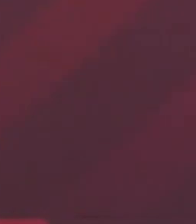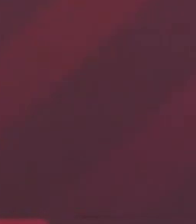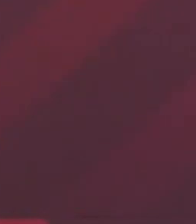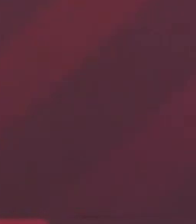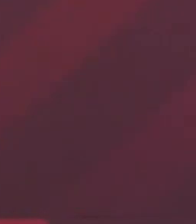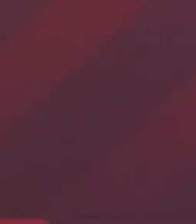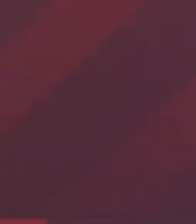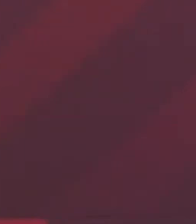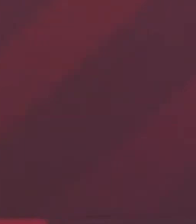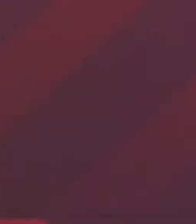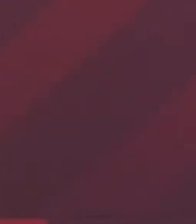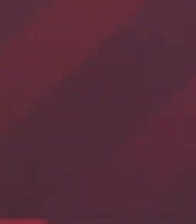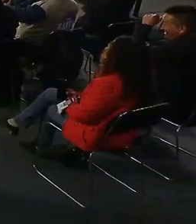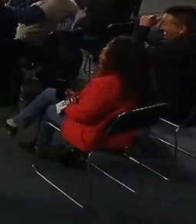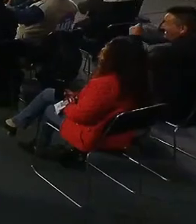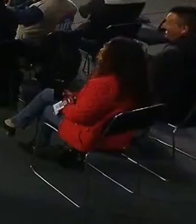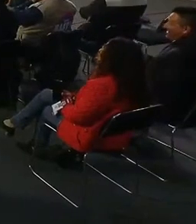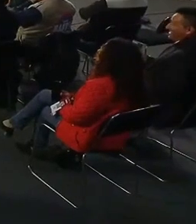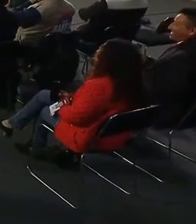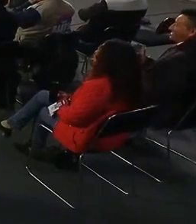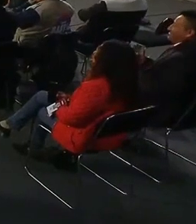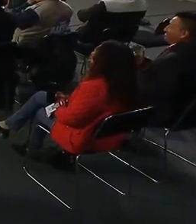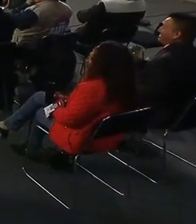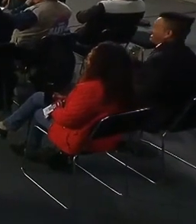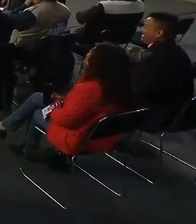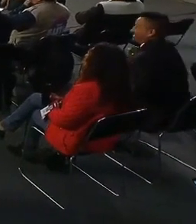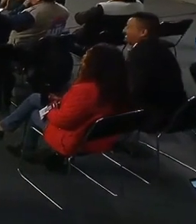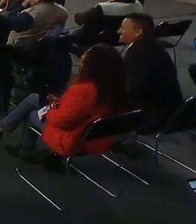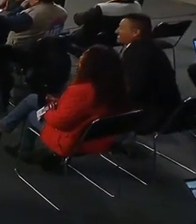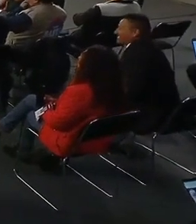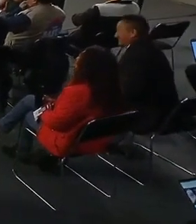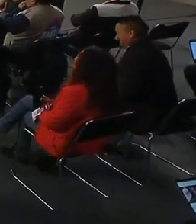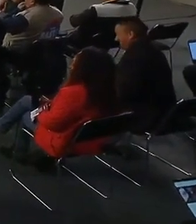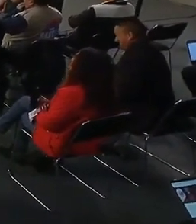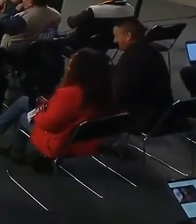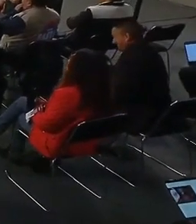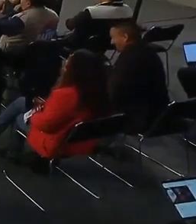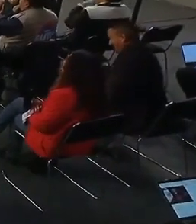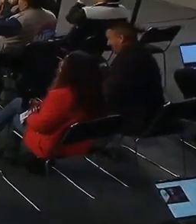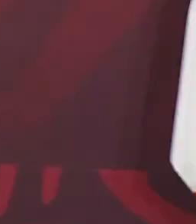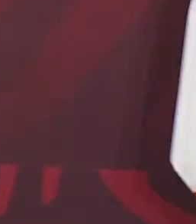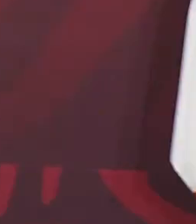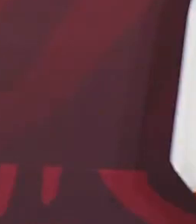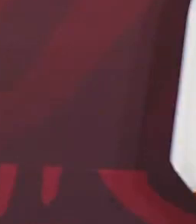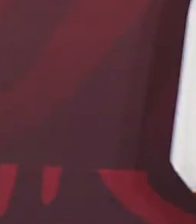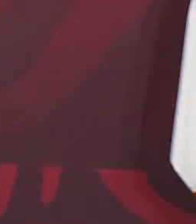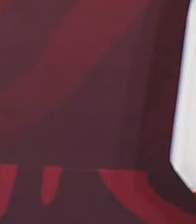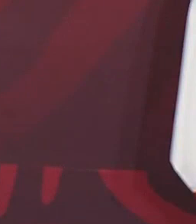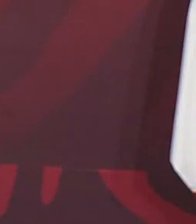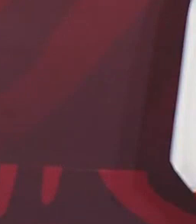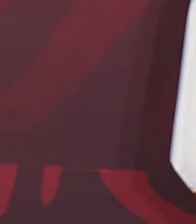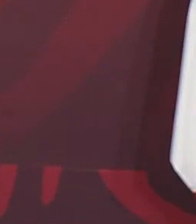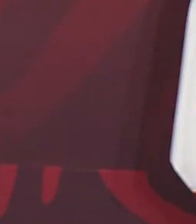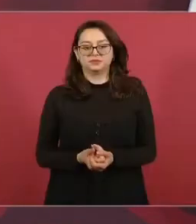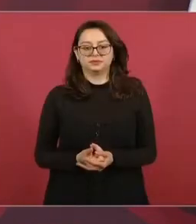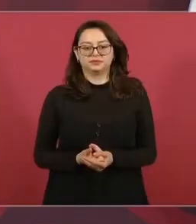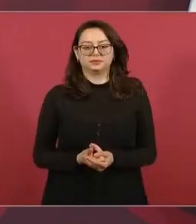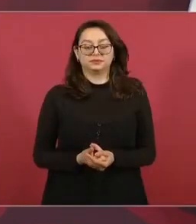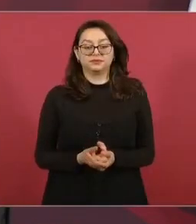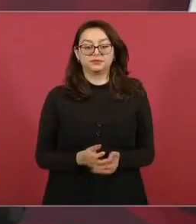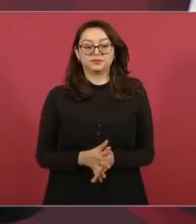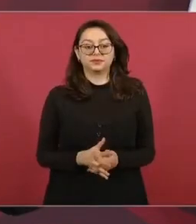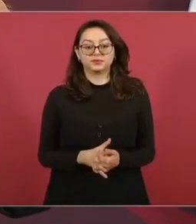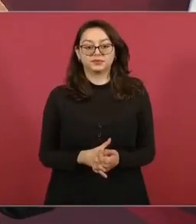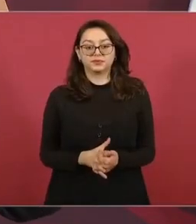están invitados para que son los cuatro eventos y vamos